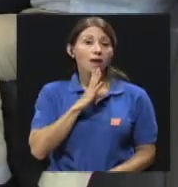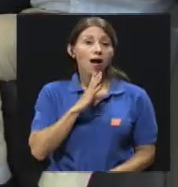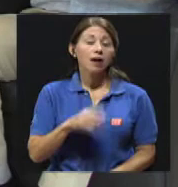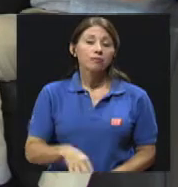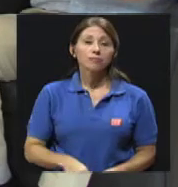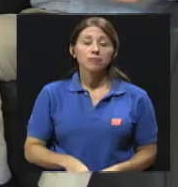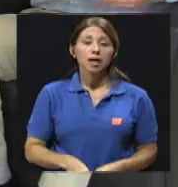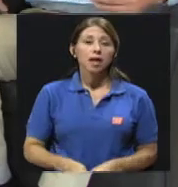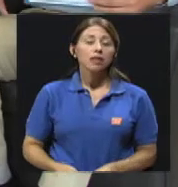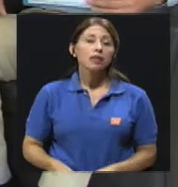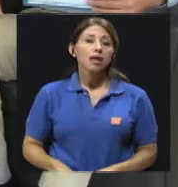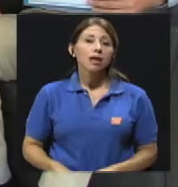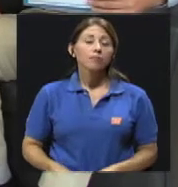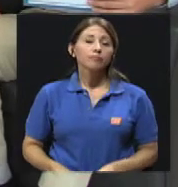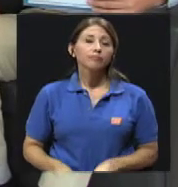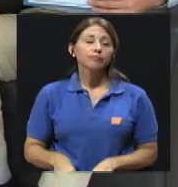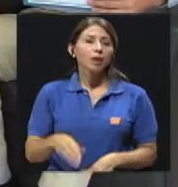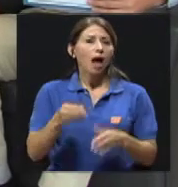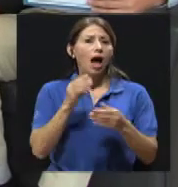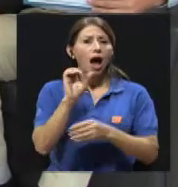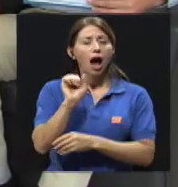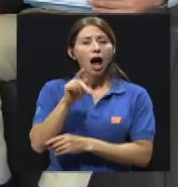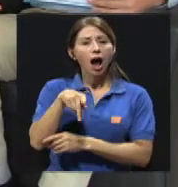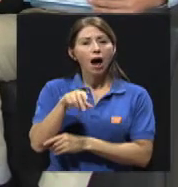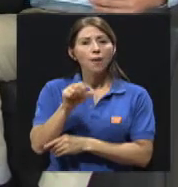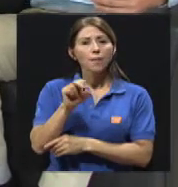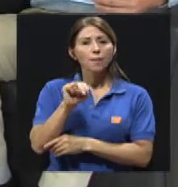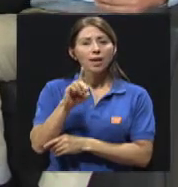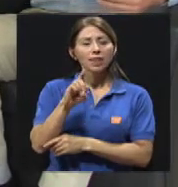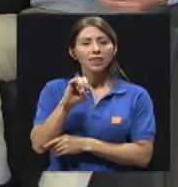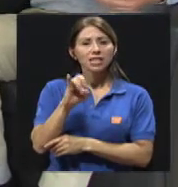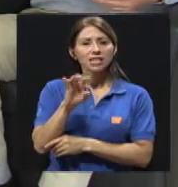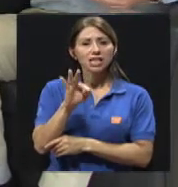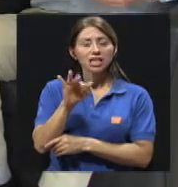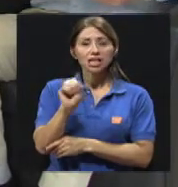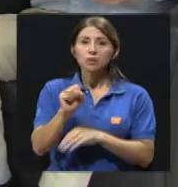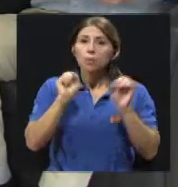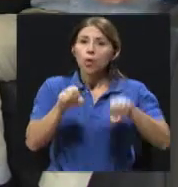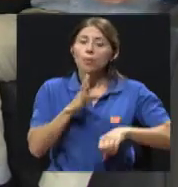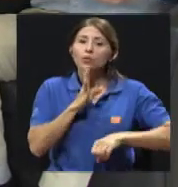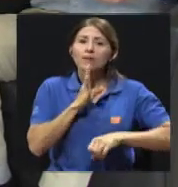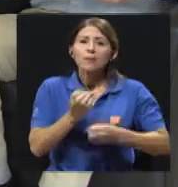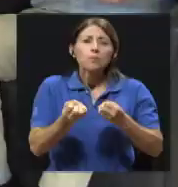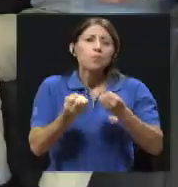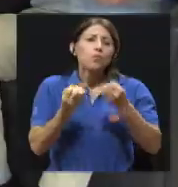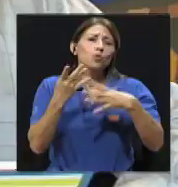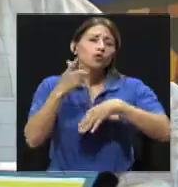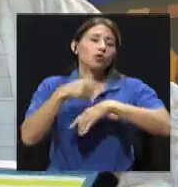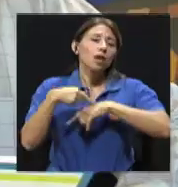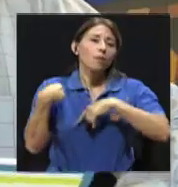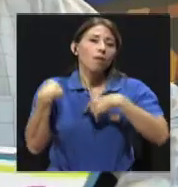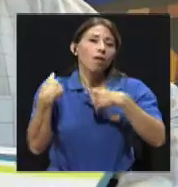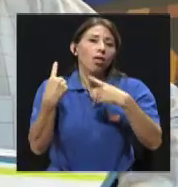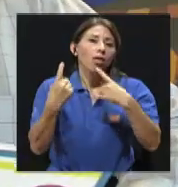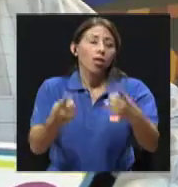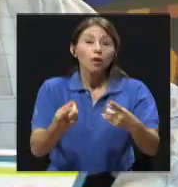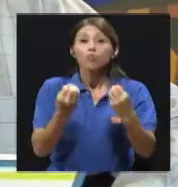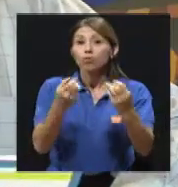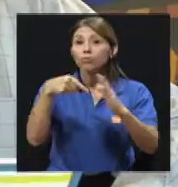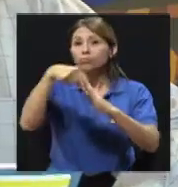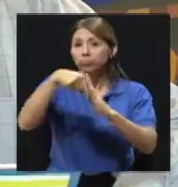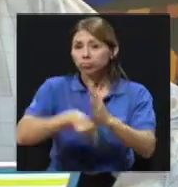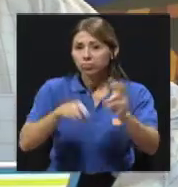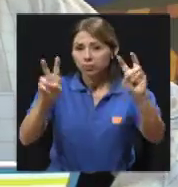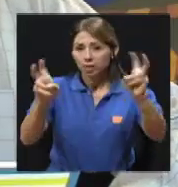muchísimo, muchísimo tiempo y el tema pues da para mucho, pero sí tal vez sería muy importante contarle a los